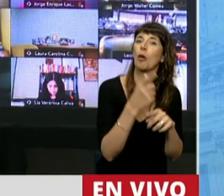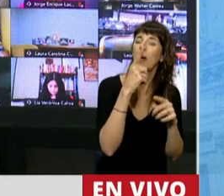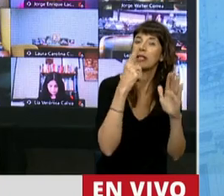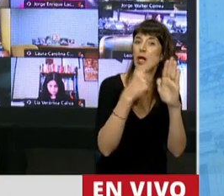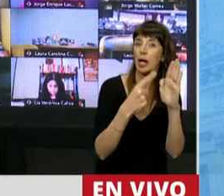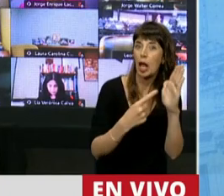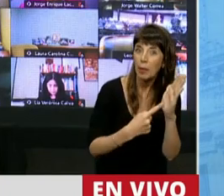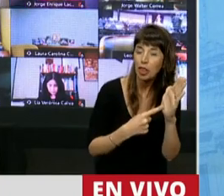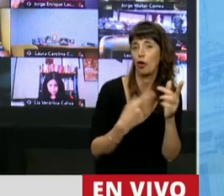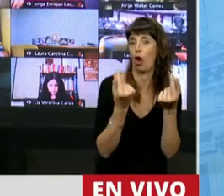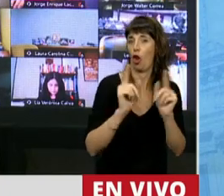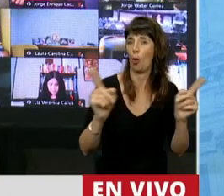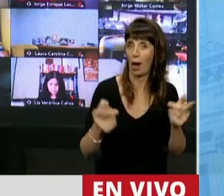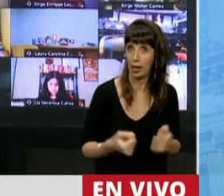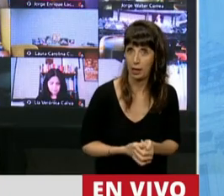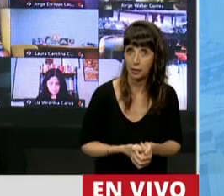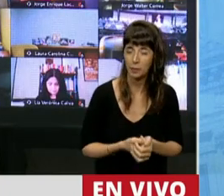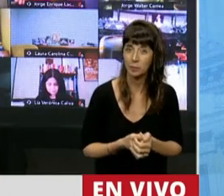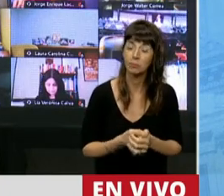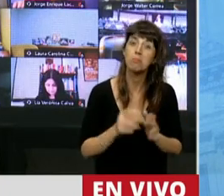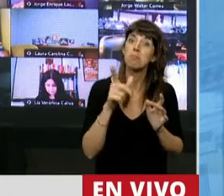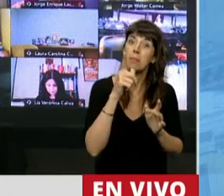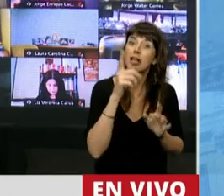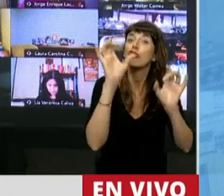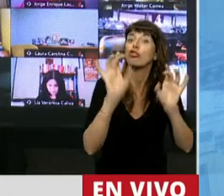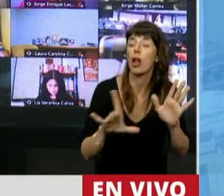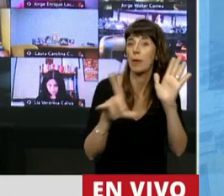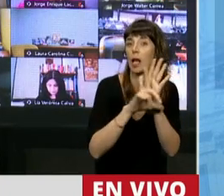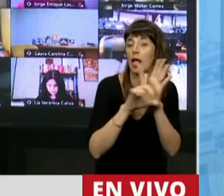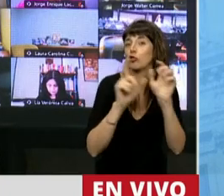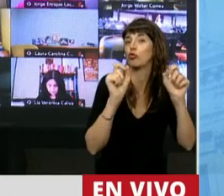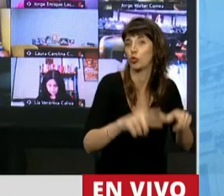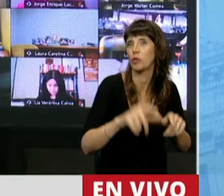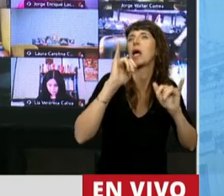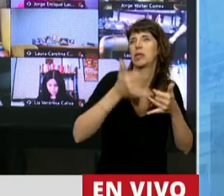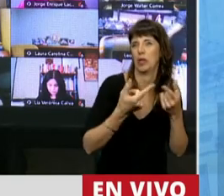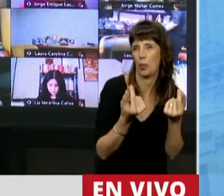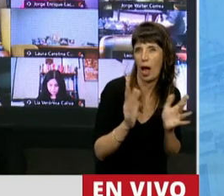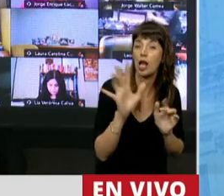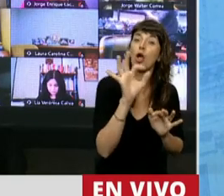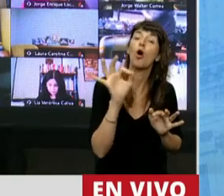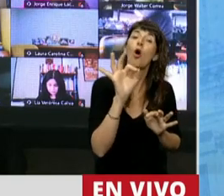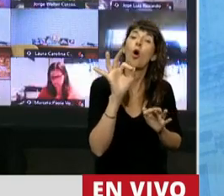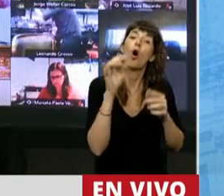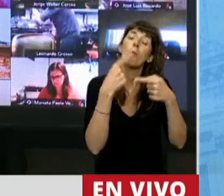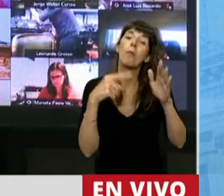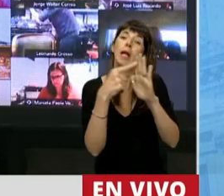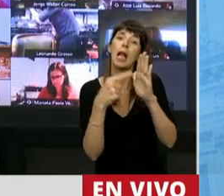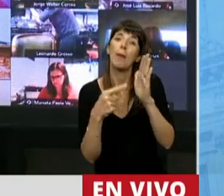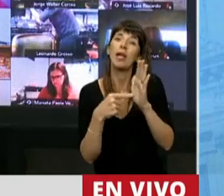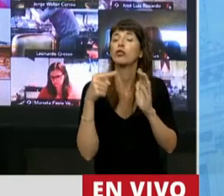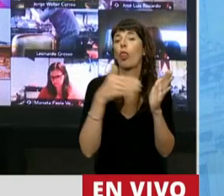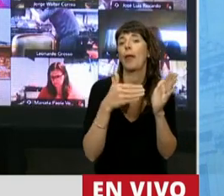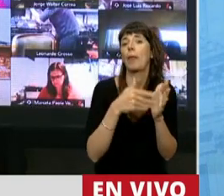no son válidas, salvo las propias leyes o la interpretación de los reglamentos que le convienen.